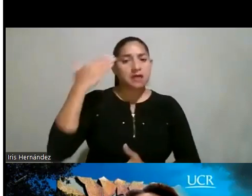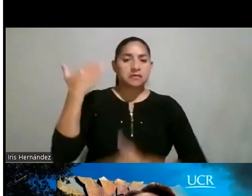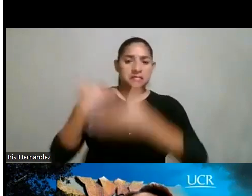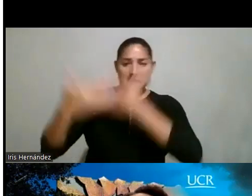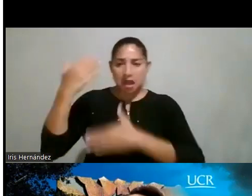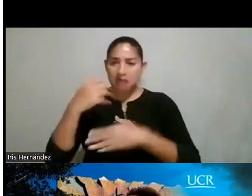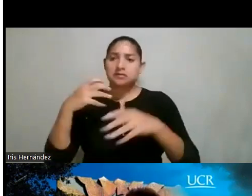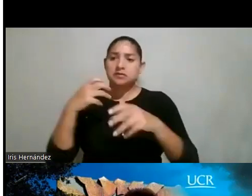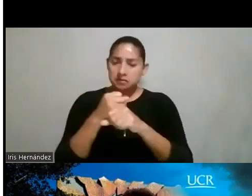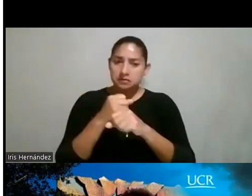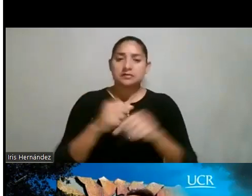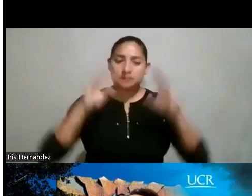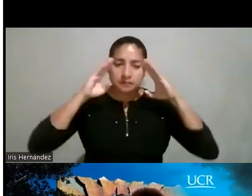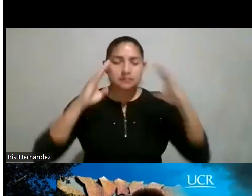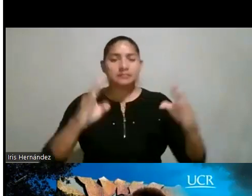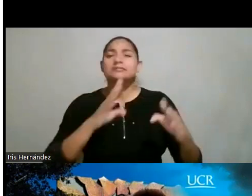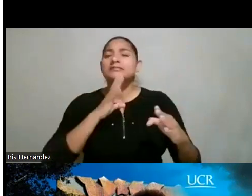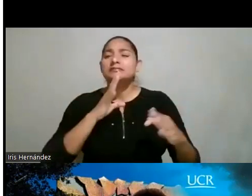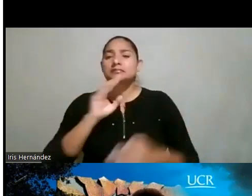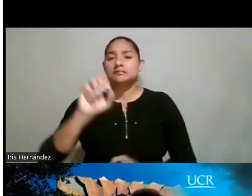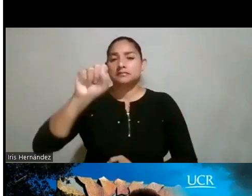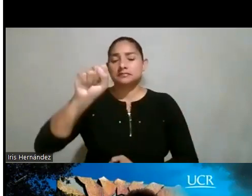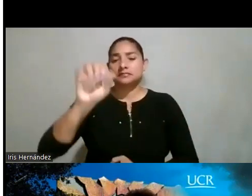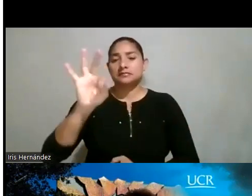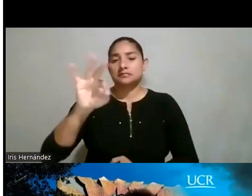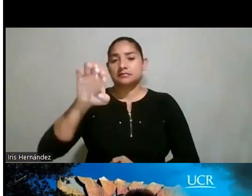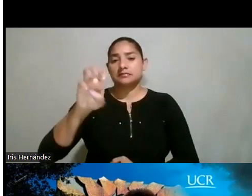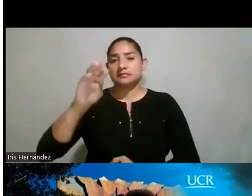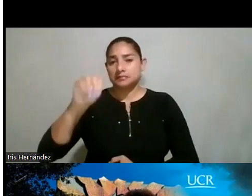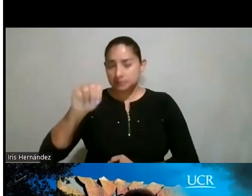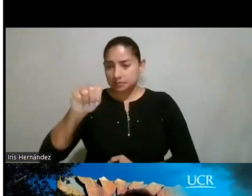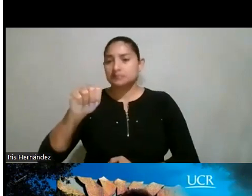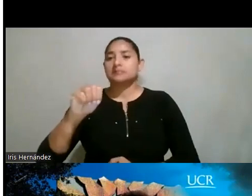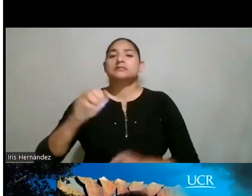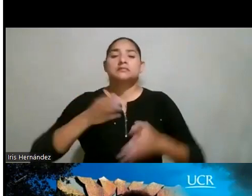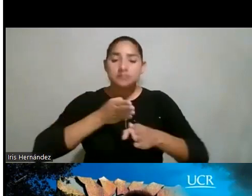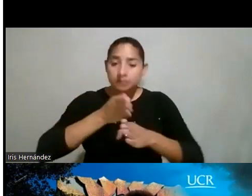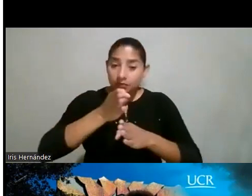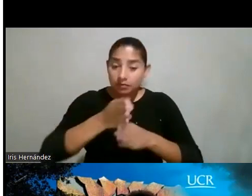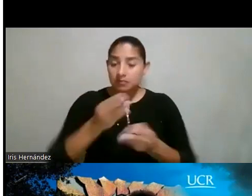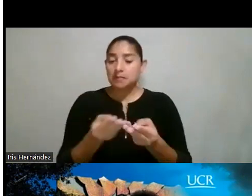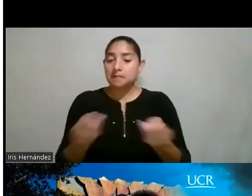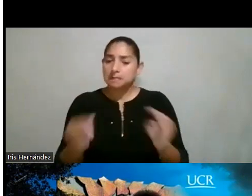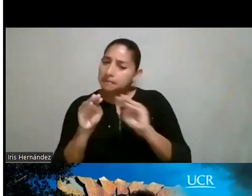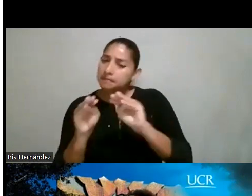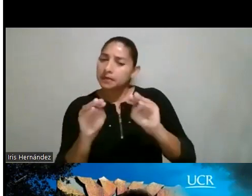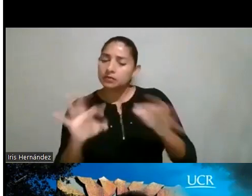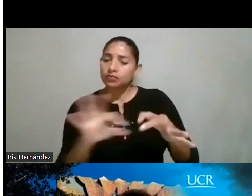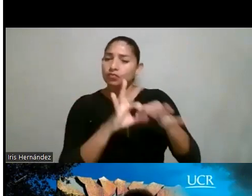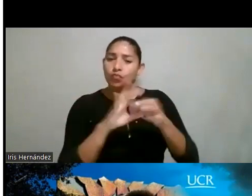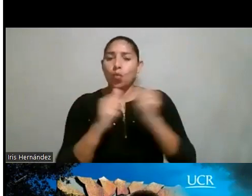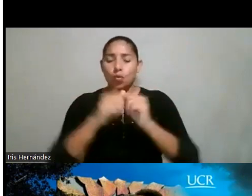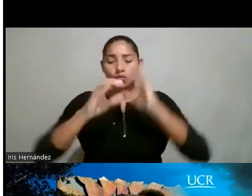¿verdad? STEM se refiere, por sus siglas en inglés, a este tipo de carreras, metodologías referentes con